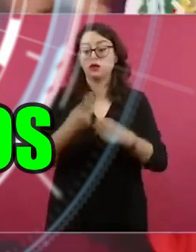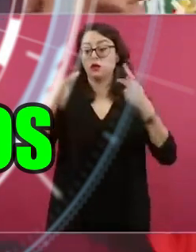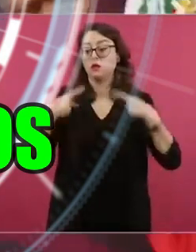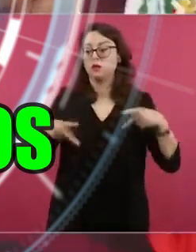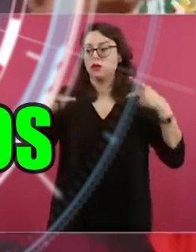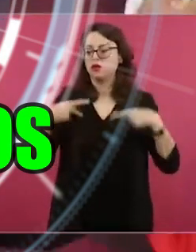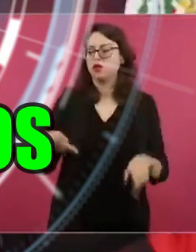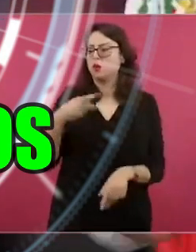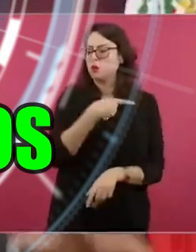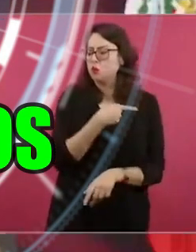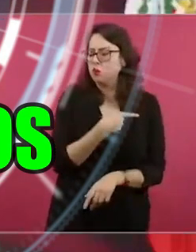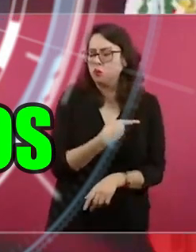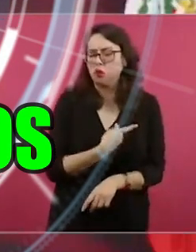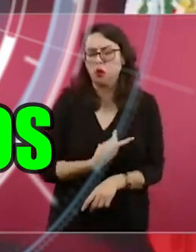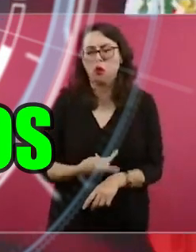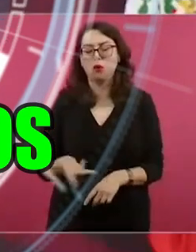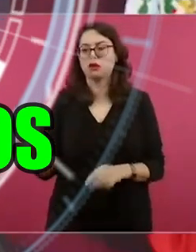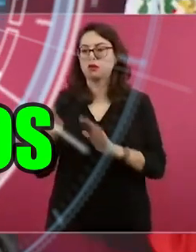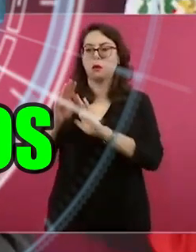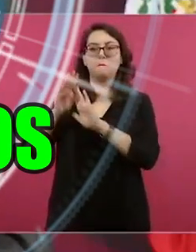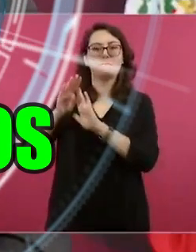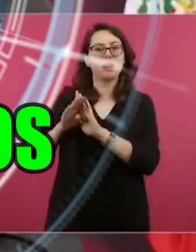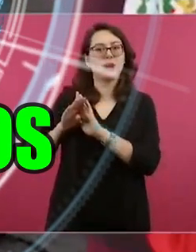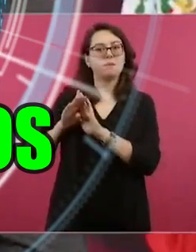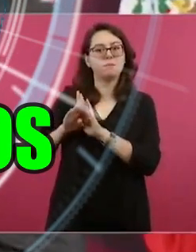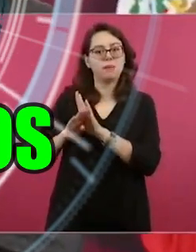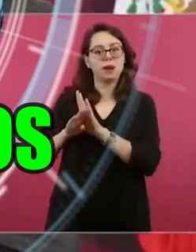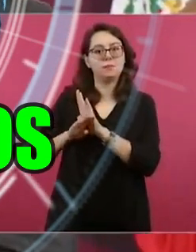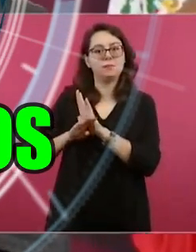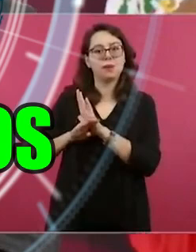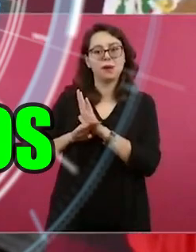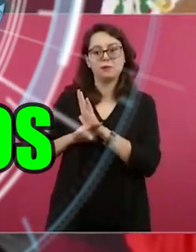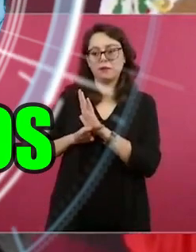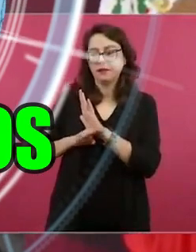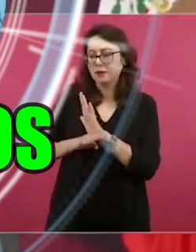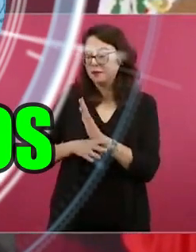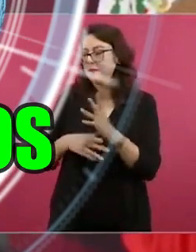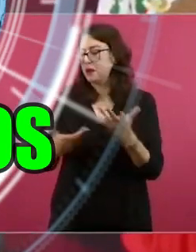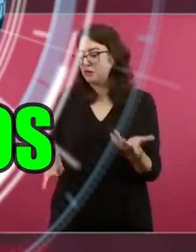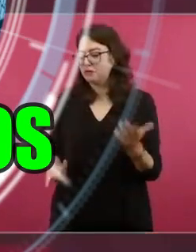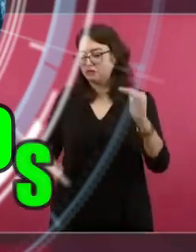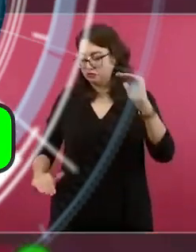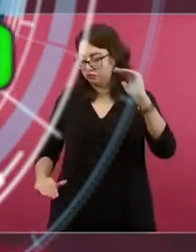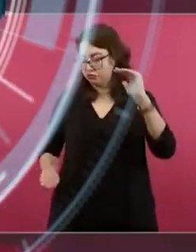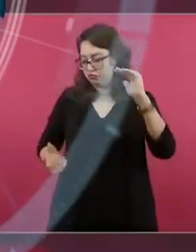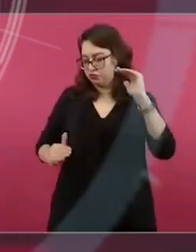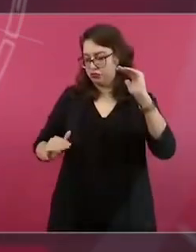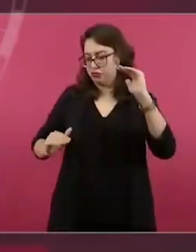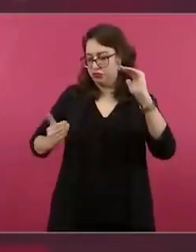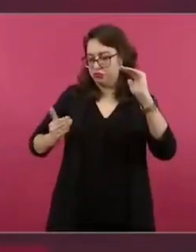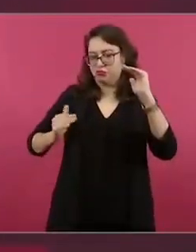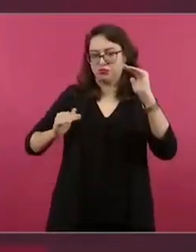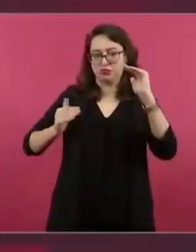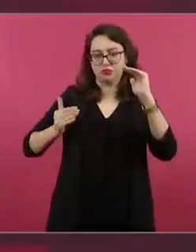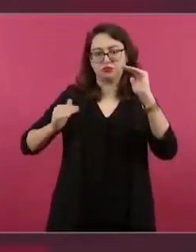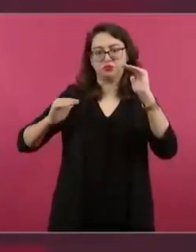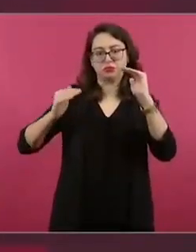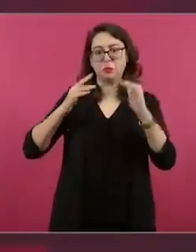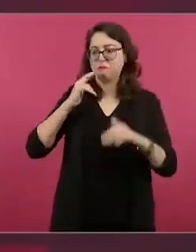Dependientemente si les caemos bien o no a nuestros adversarios,